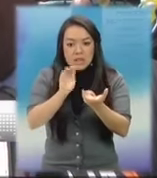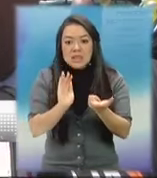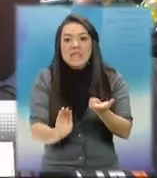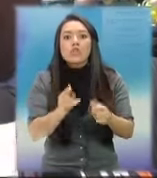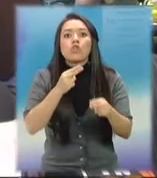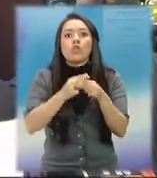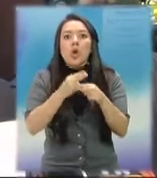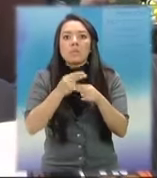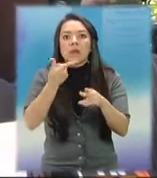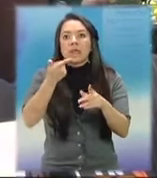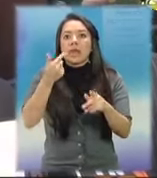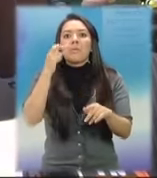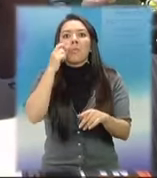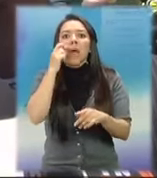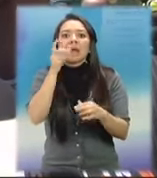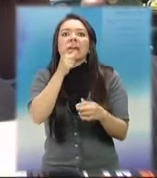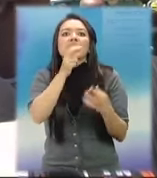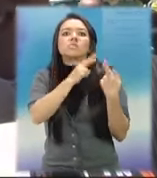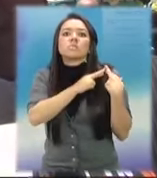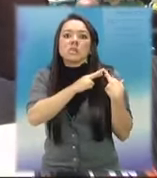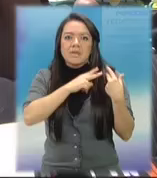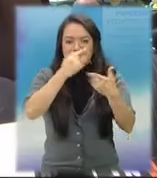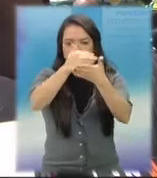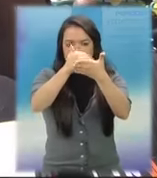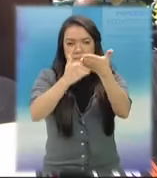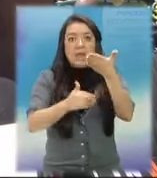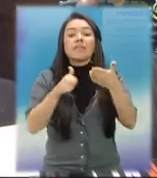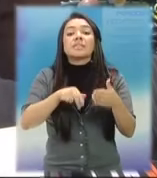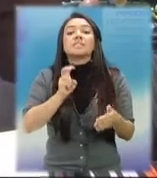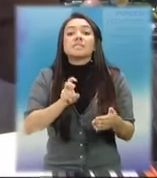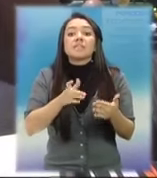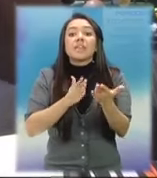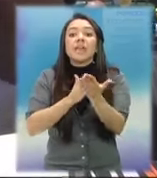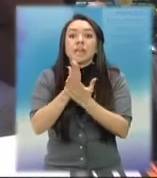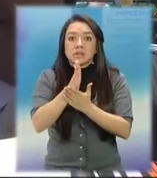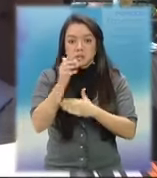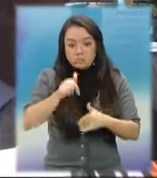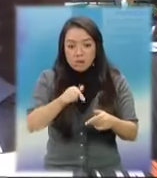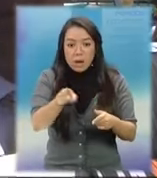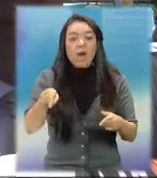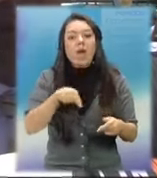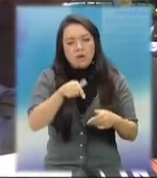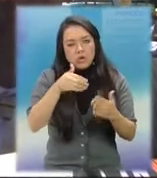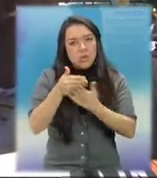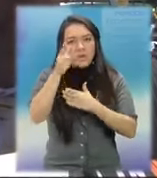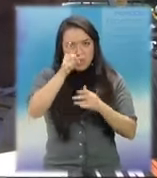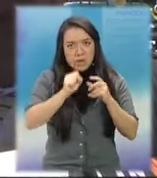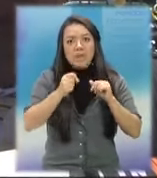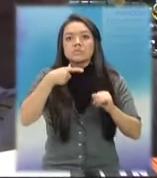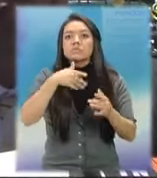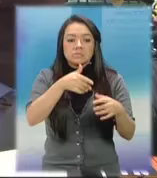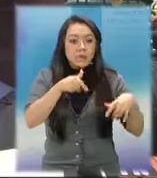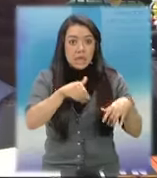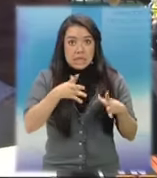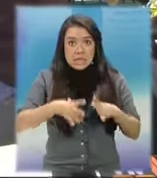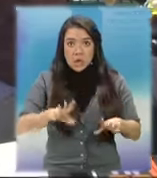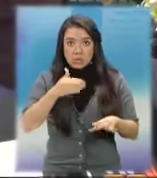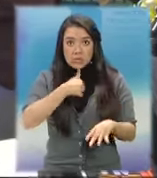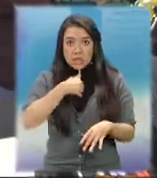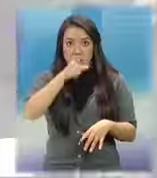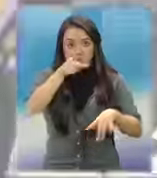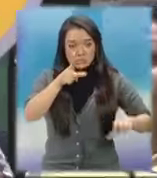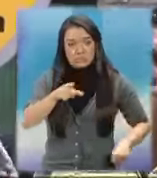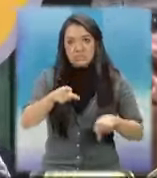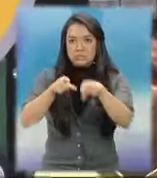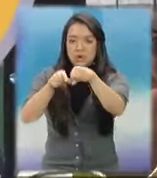los procesos judiciales, el tema del derecho que tienen todos los jóvenes, los niños y las niñas, para poder ser documentados es fundamental.